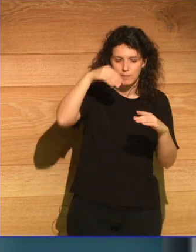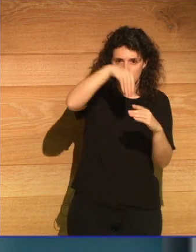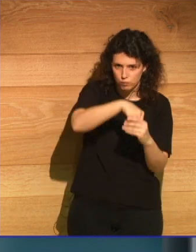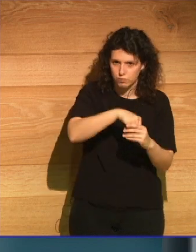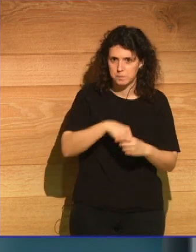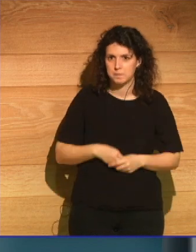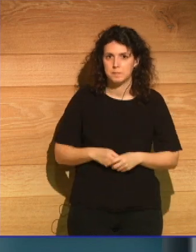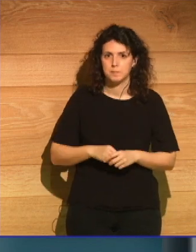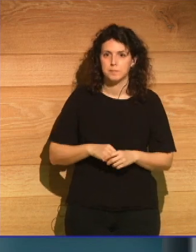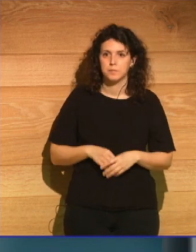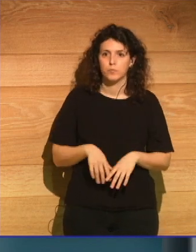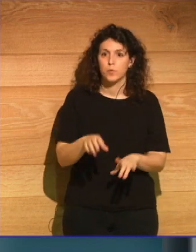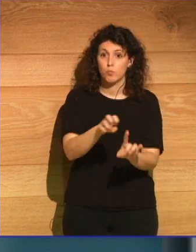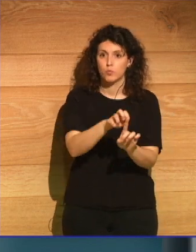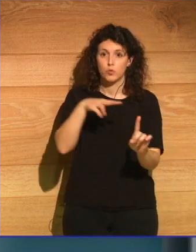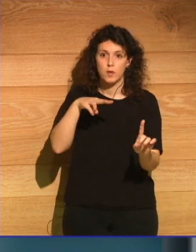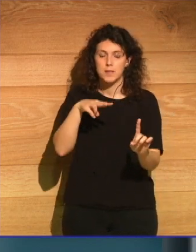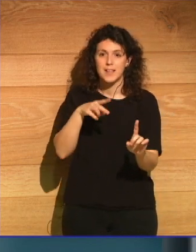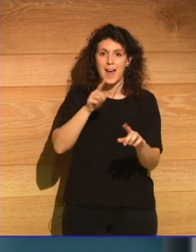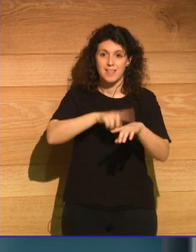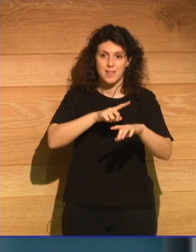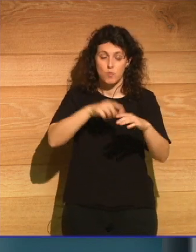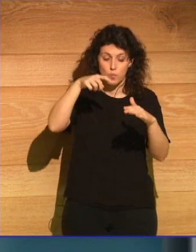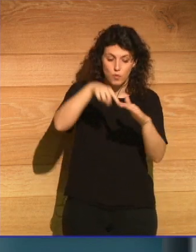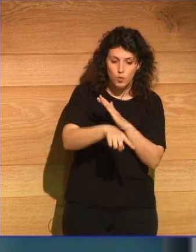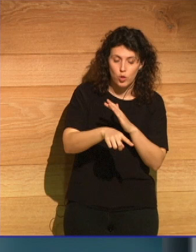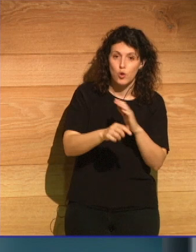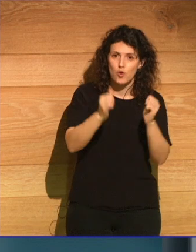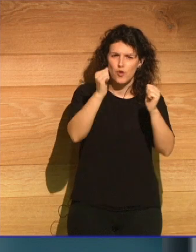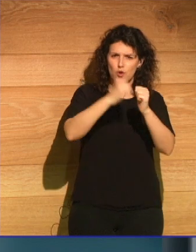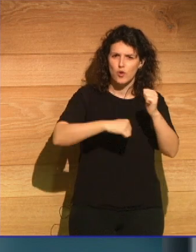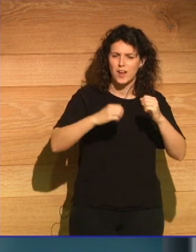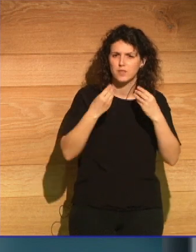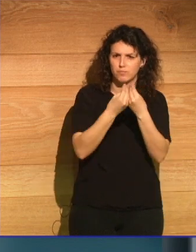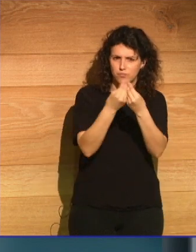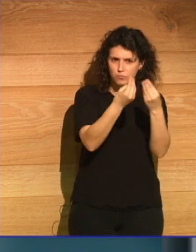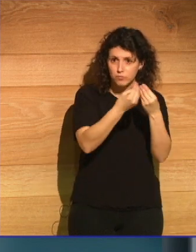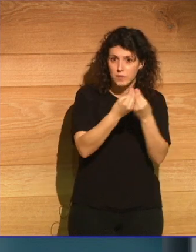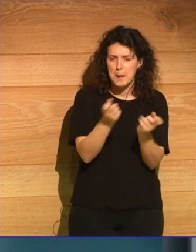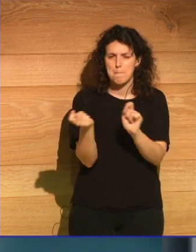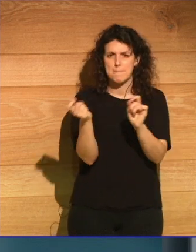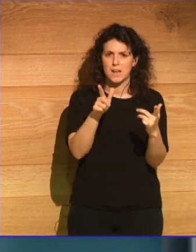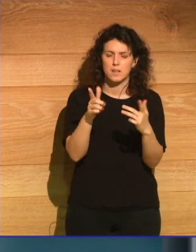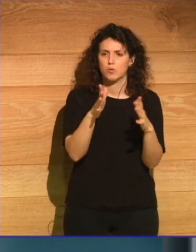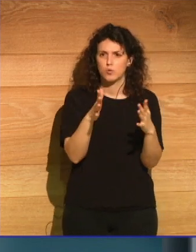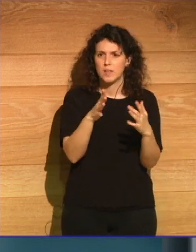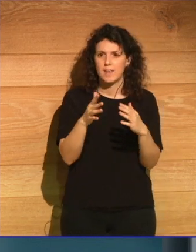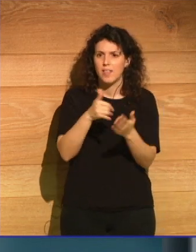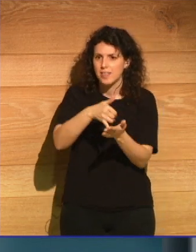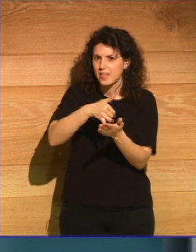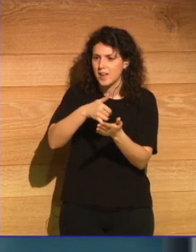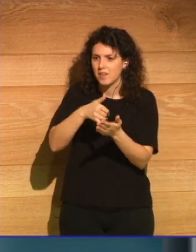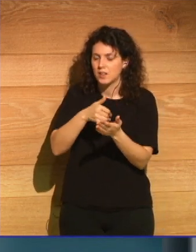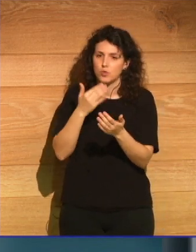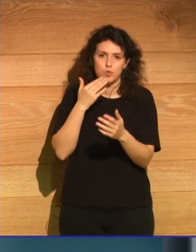Desde la perspectiva del tiempo profundo, las rocas más compactas parecen tan frágiles como